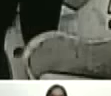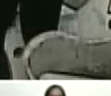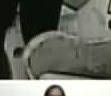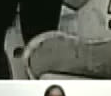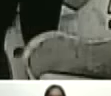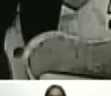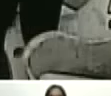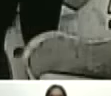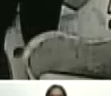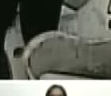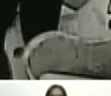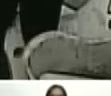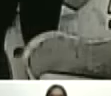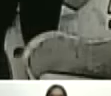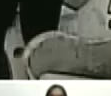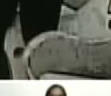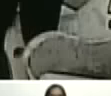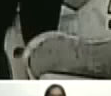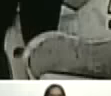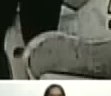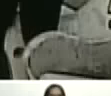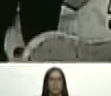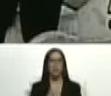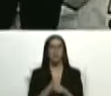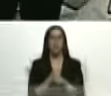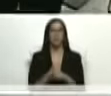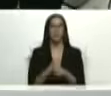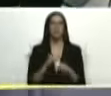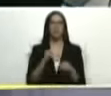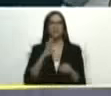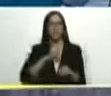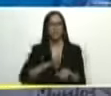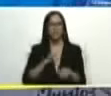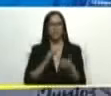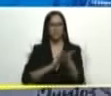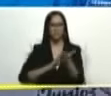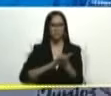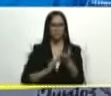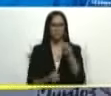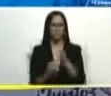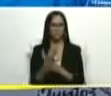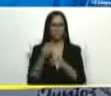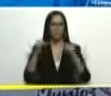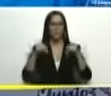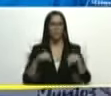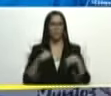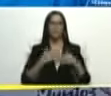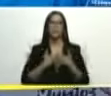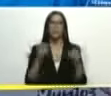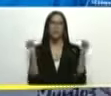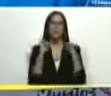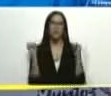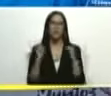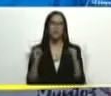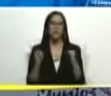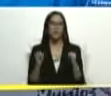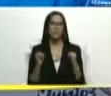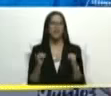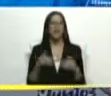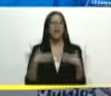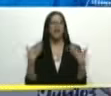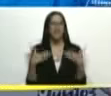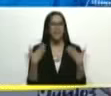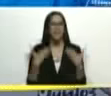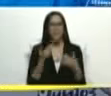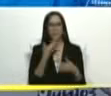contento por esta obra que se está reinaugurando hoy donde le estamos dando felicidad alegría y